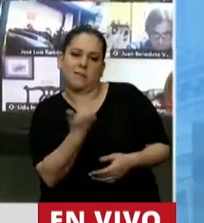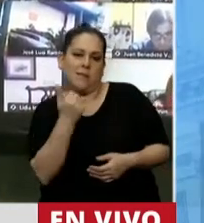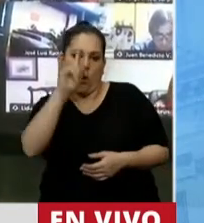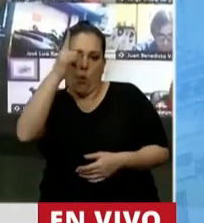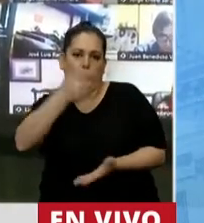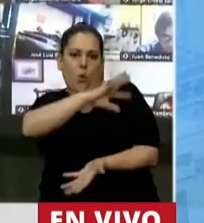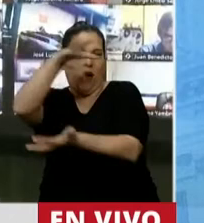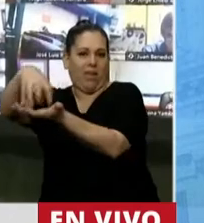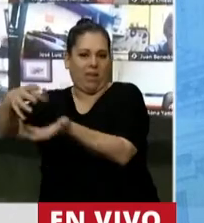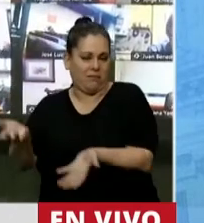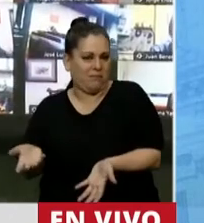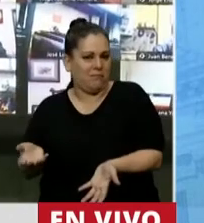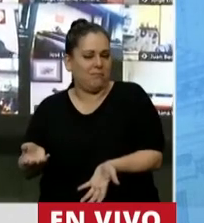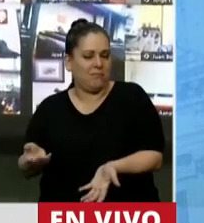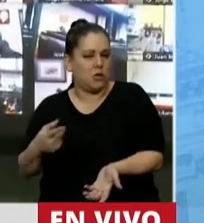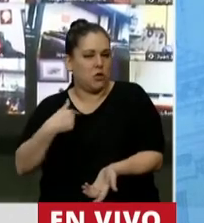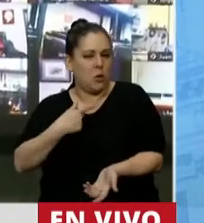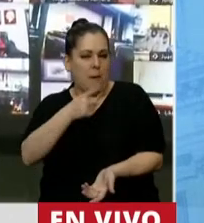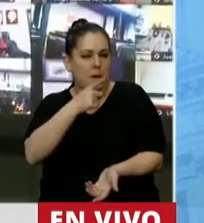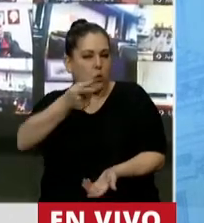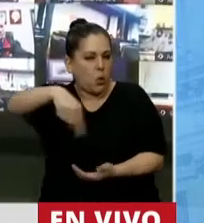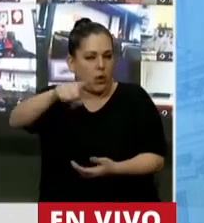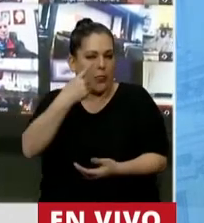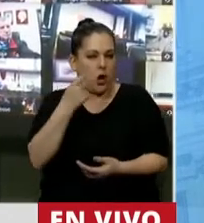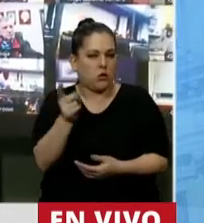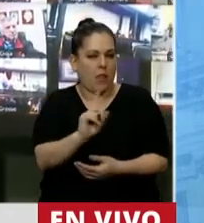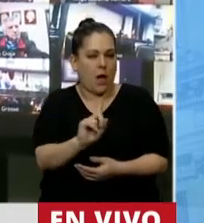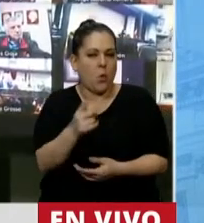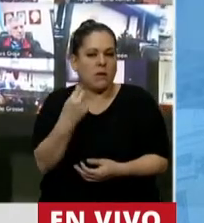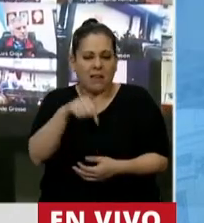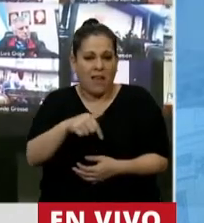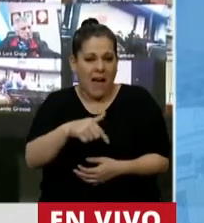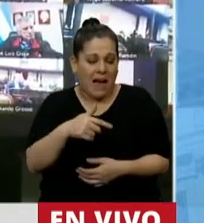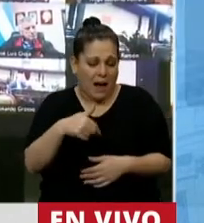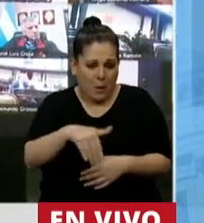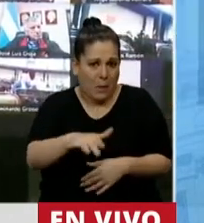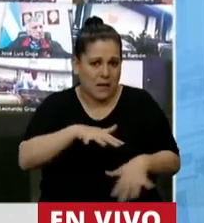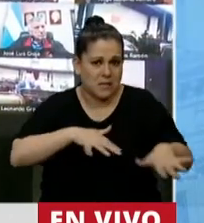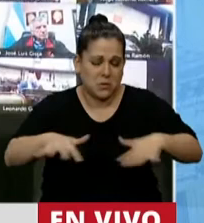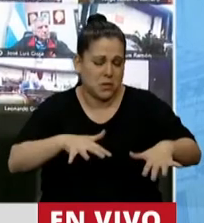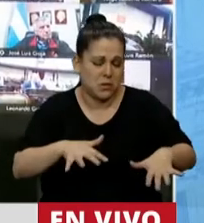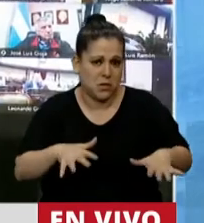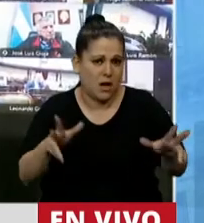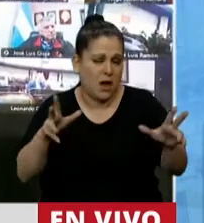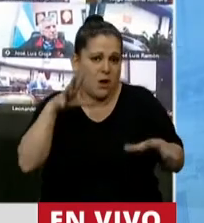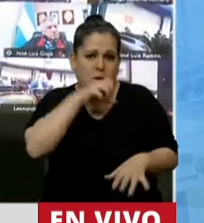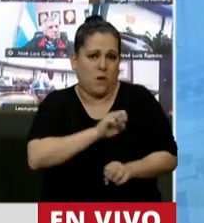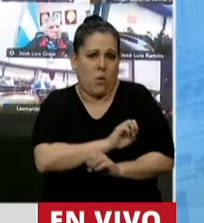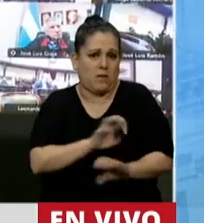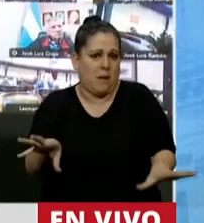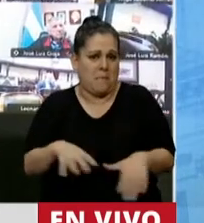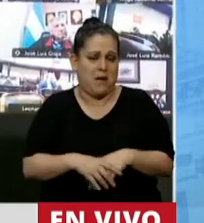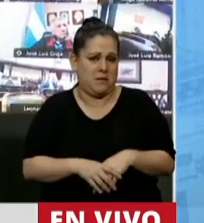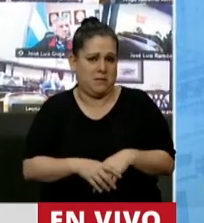Siento que no se dan cuenta que esto acá no da para más. Qué otras advertencias